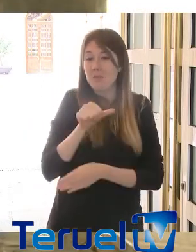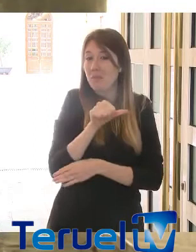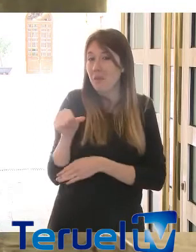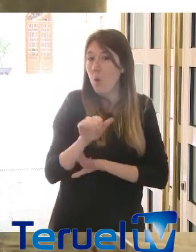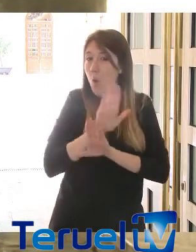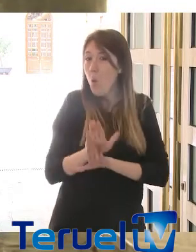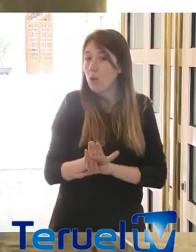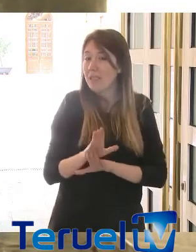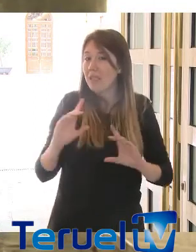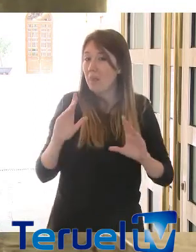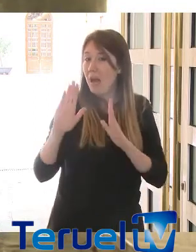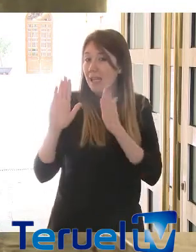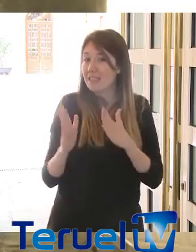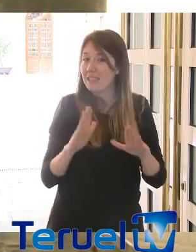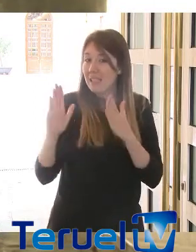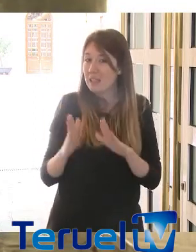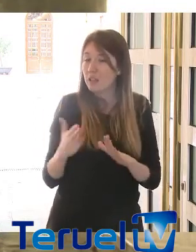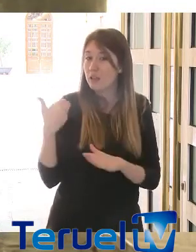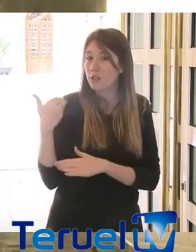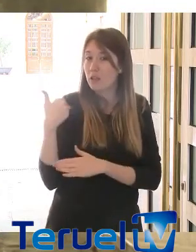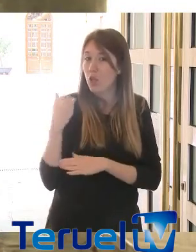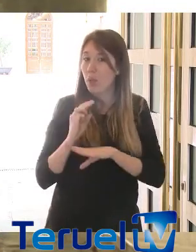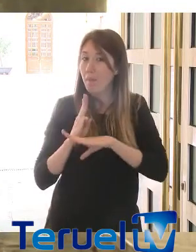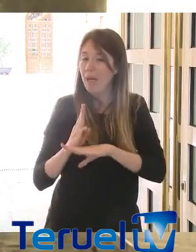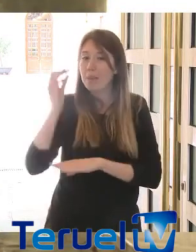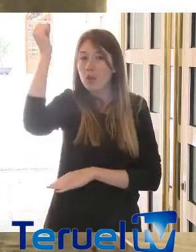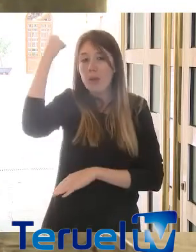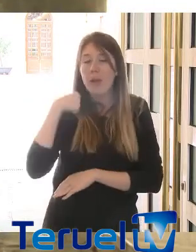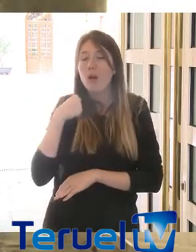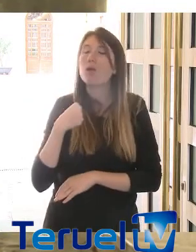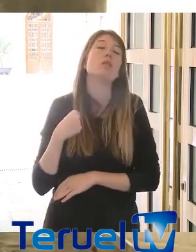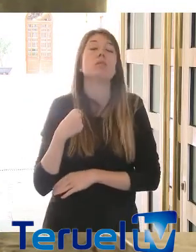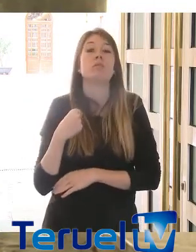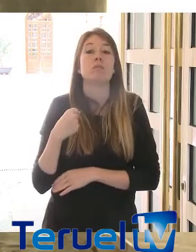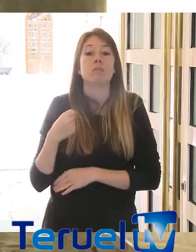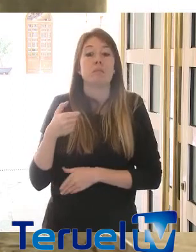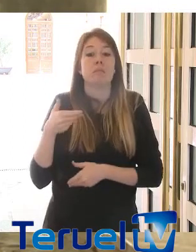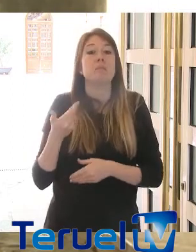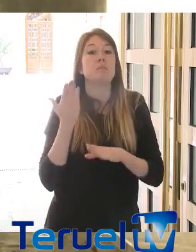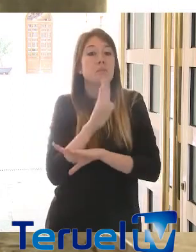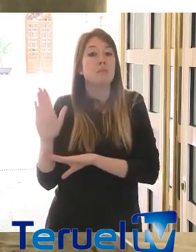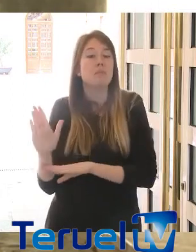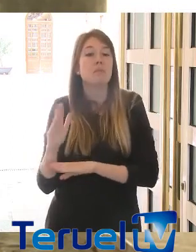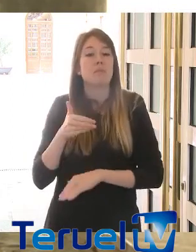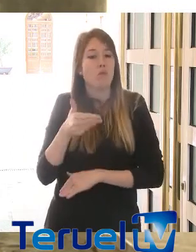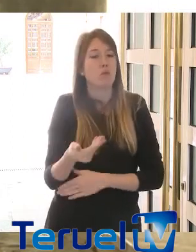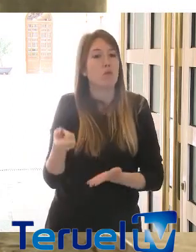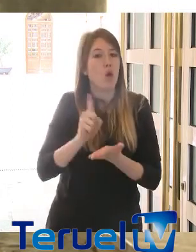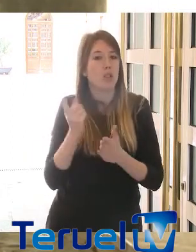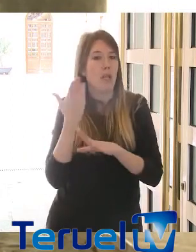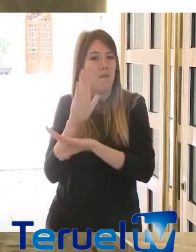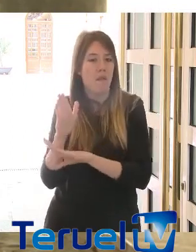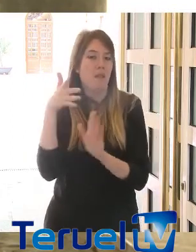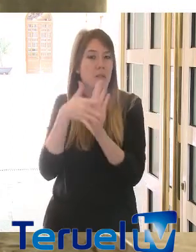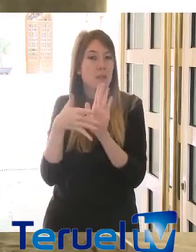sesión plenaria pero también en las comisiones que últimamente es por tener el Parlamento de Aragón están ahí y las volveremos a plantear en su momento oportuno.